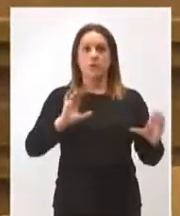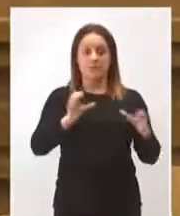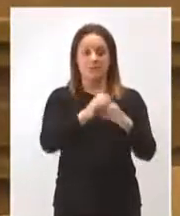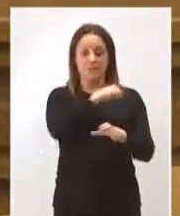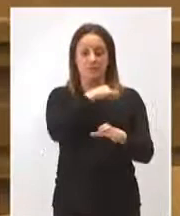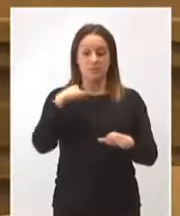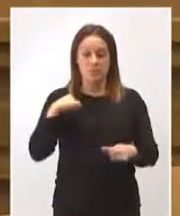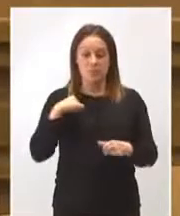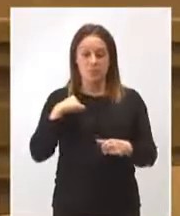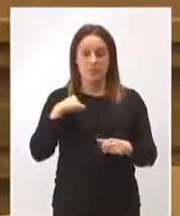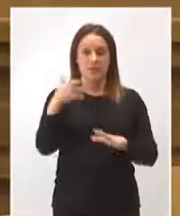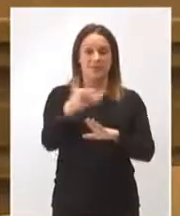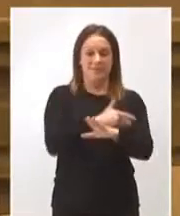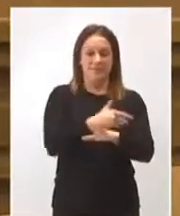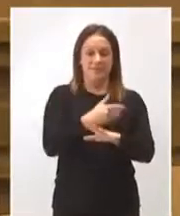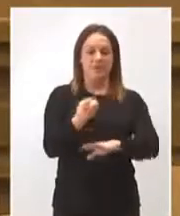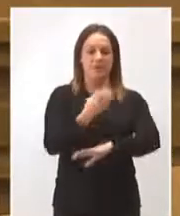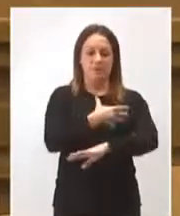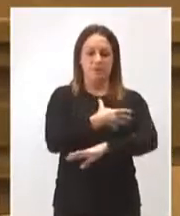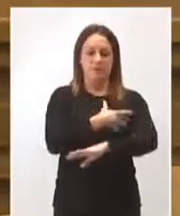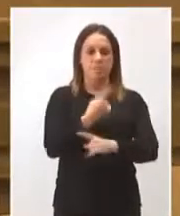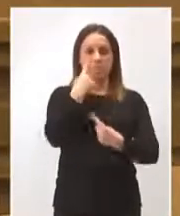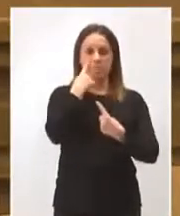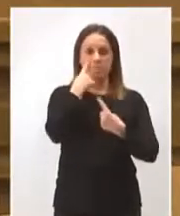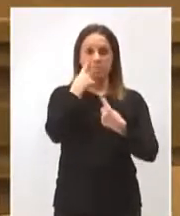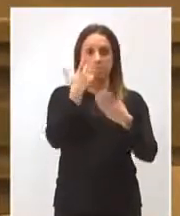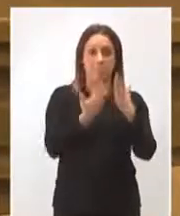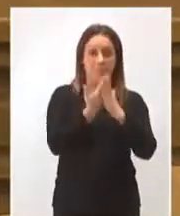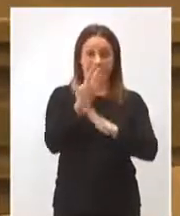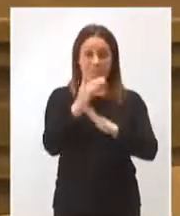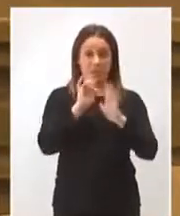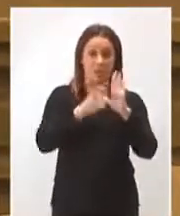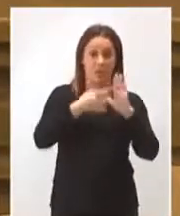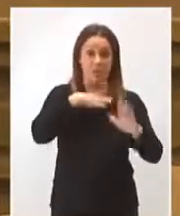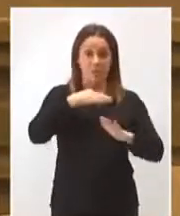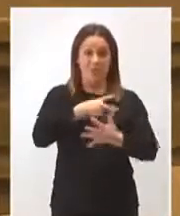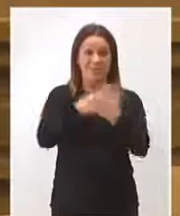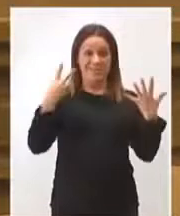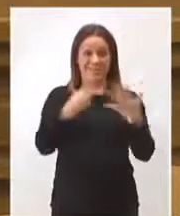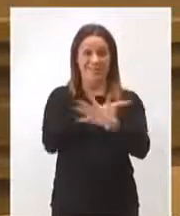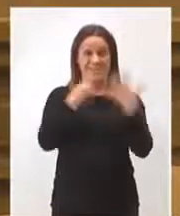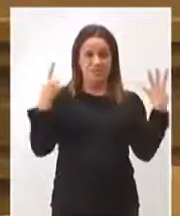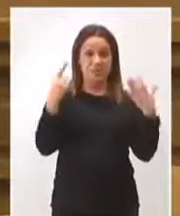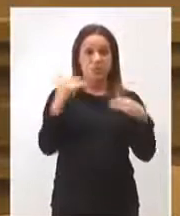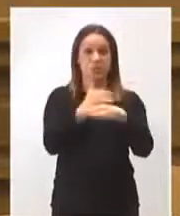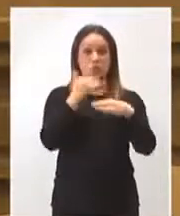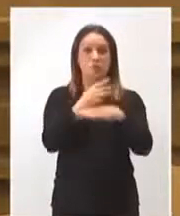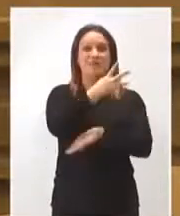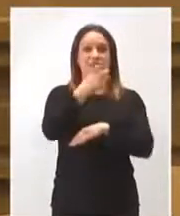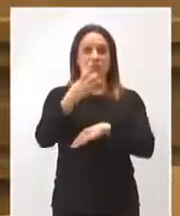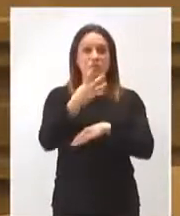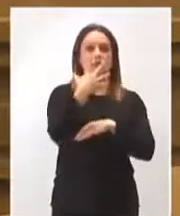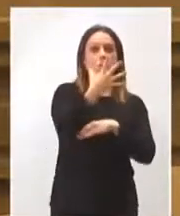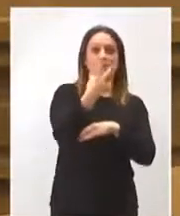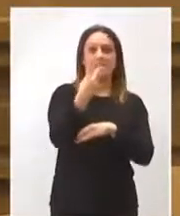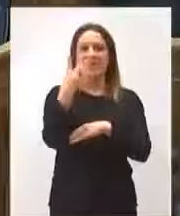que anticipa el fondo el primer día legal que puede. El 16 de octubre 352 millones van a